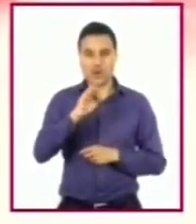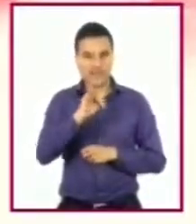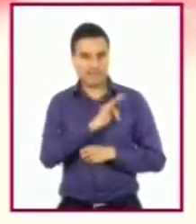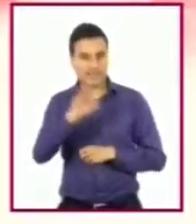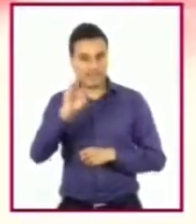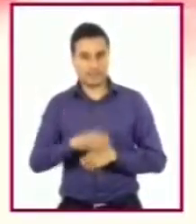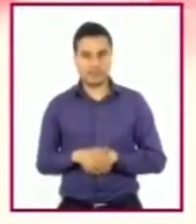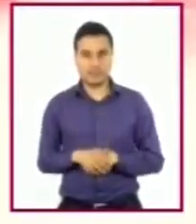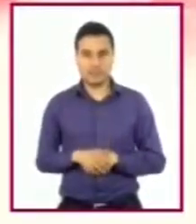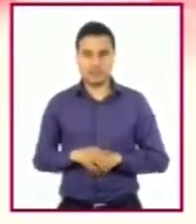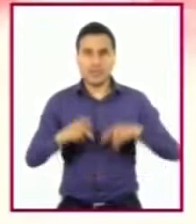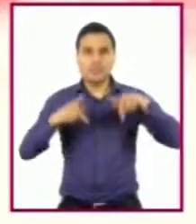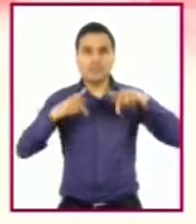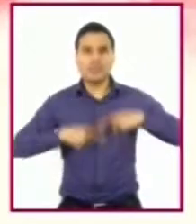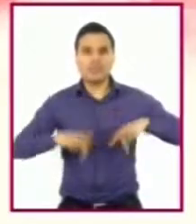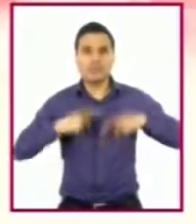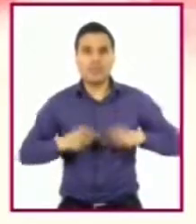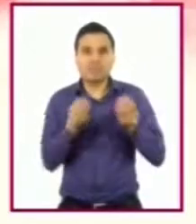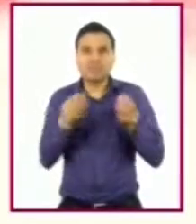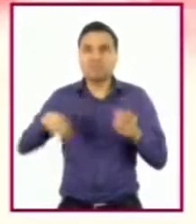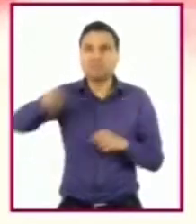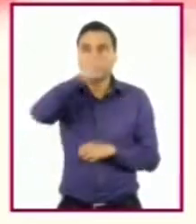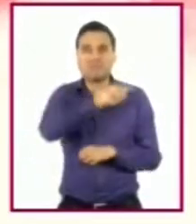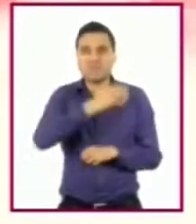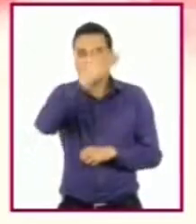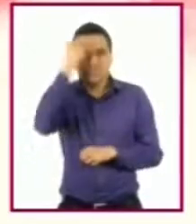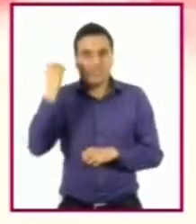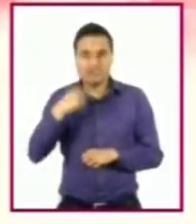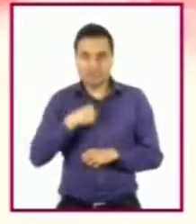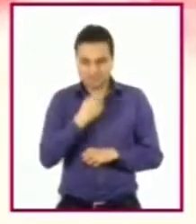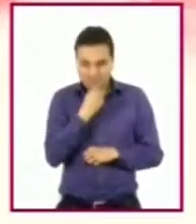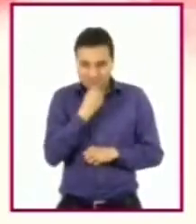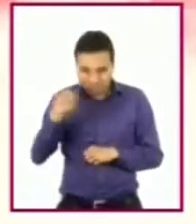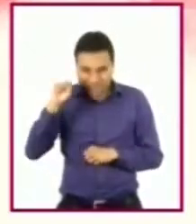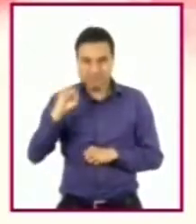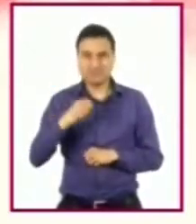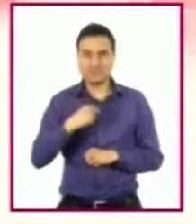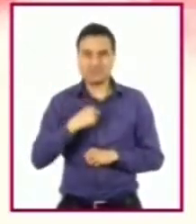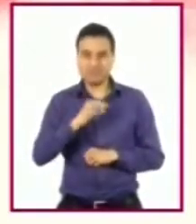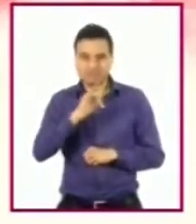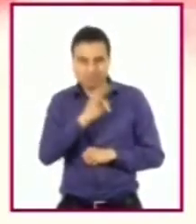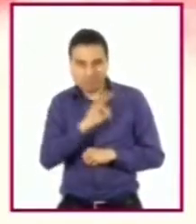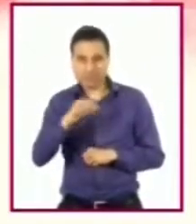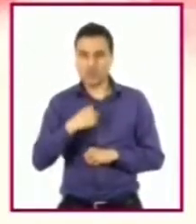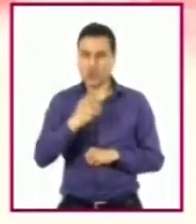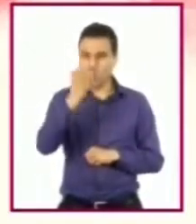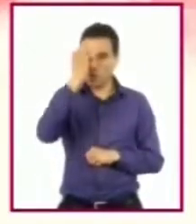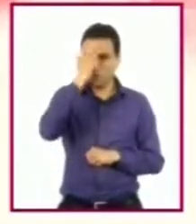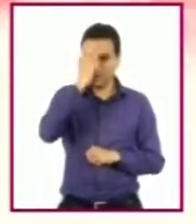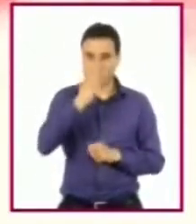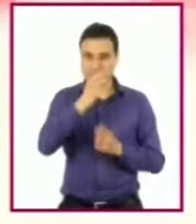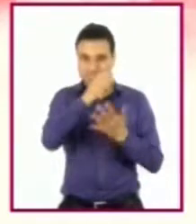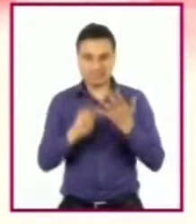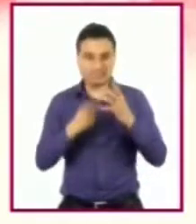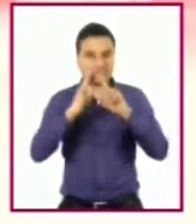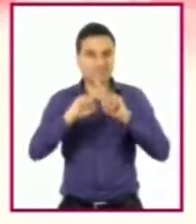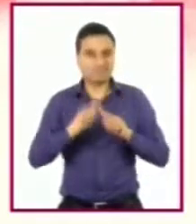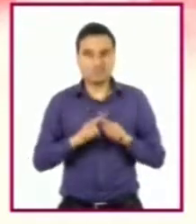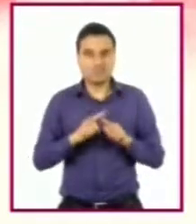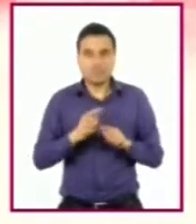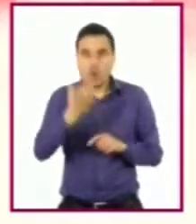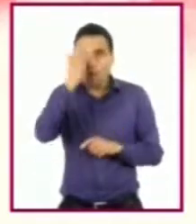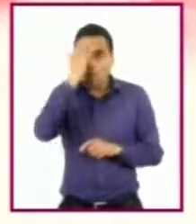definirse a sí mismas, conocer sus capacidades, conocimientos y talentos? Por ello,